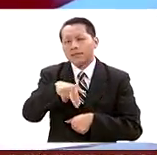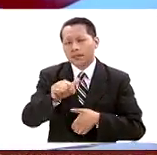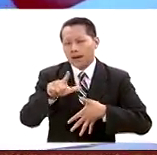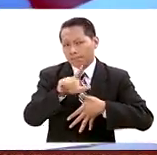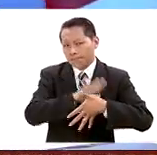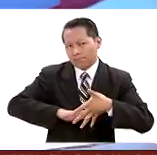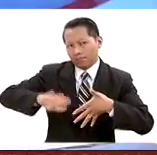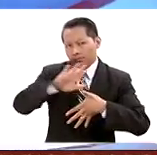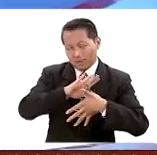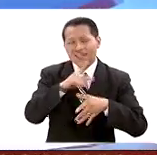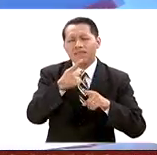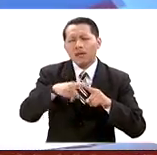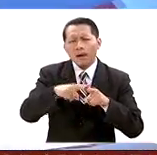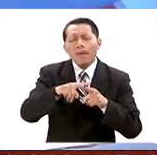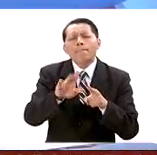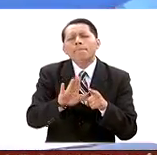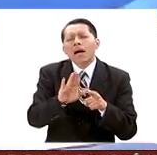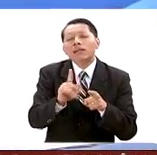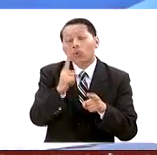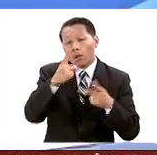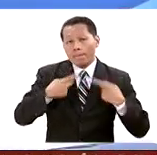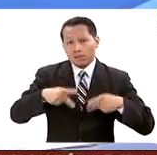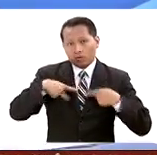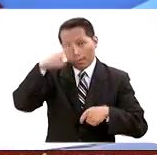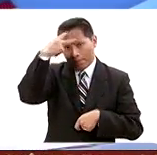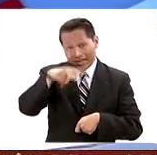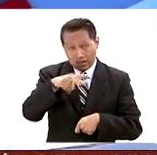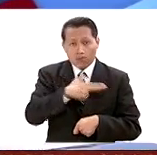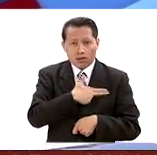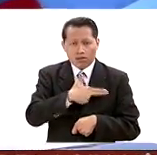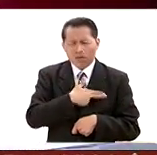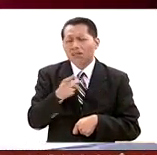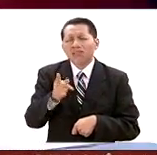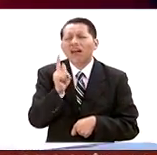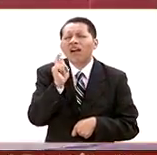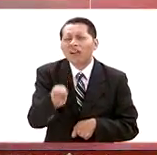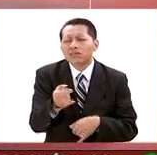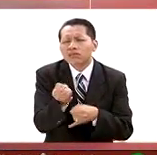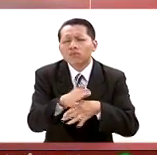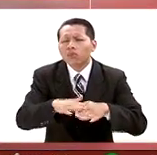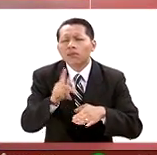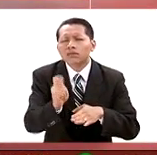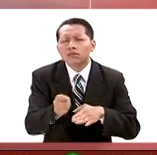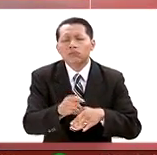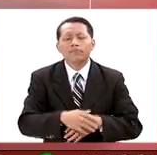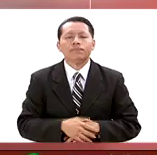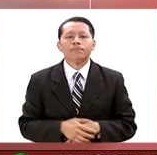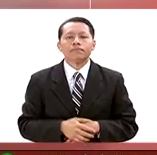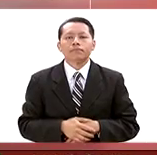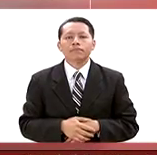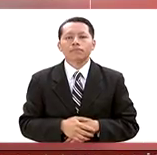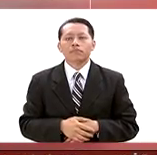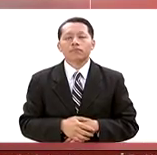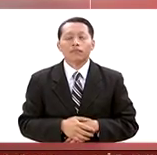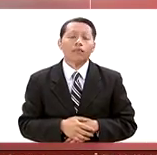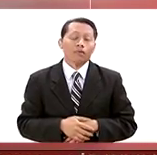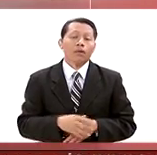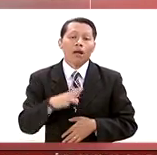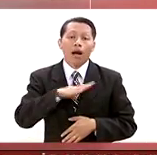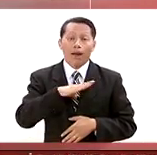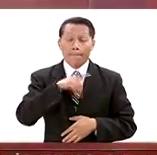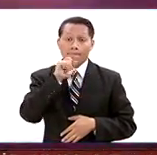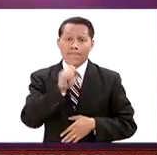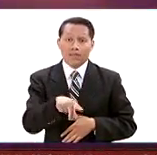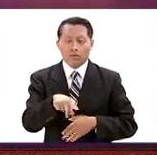latinoamericanos, entre ellos al parecer un mexicano. ¿Tú qué reporte tienes al respecto? Sí, por desgracia, los nombres que ha